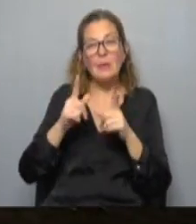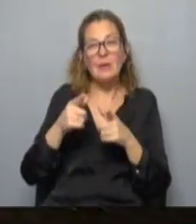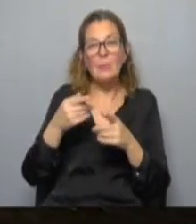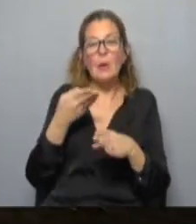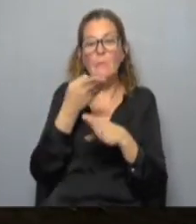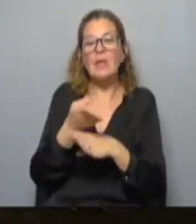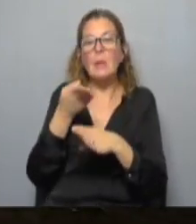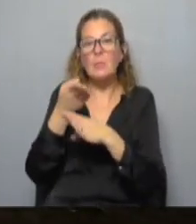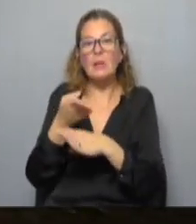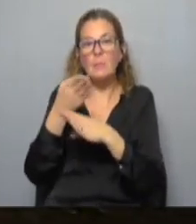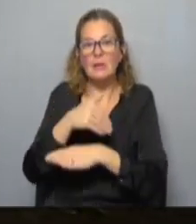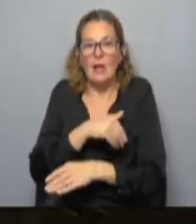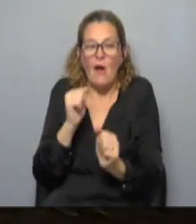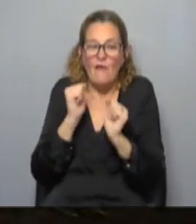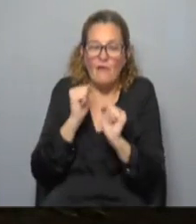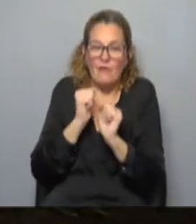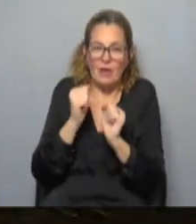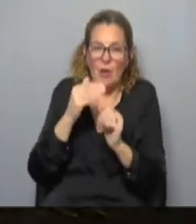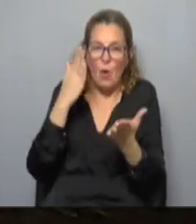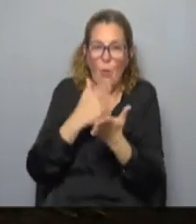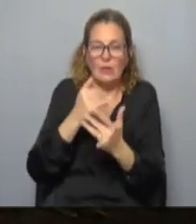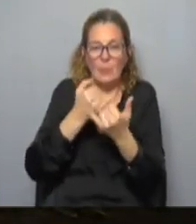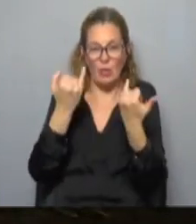demanda de estas bajas temperaturas de los últimos días